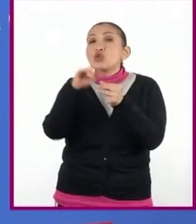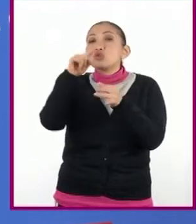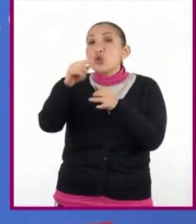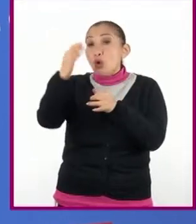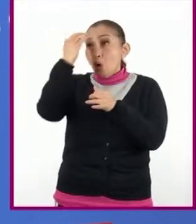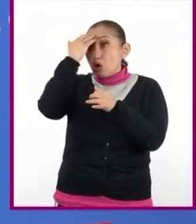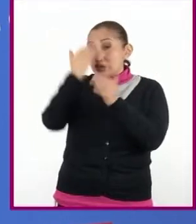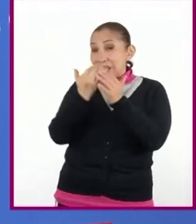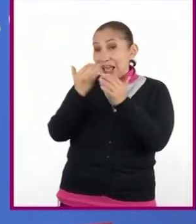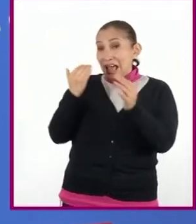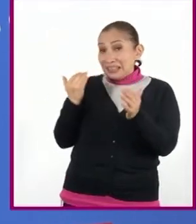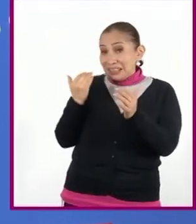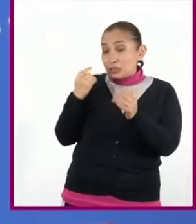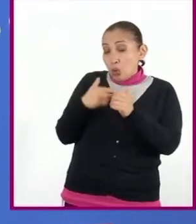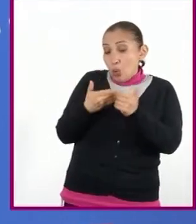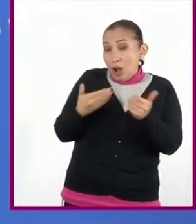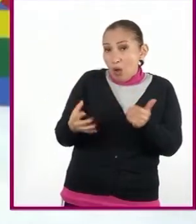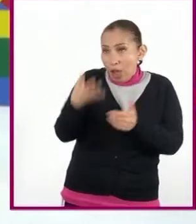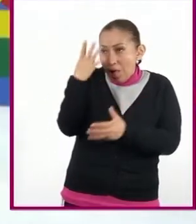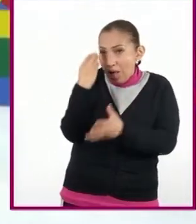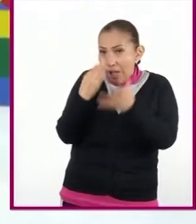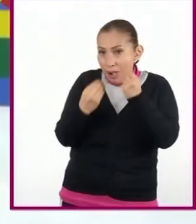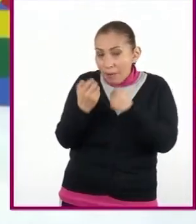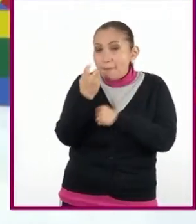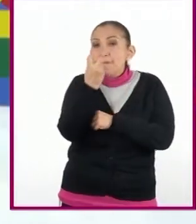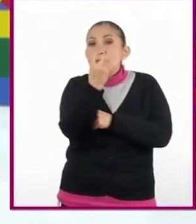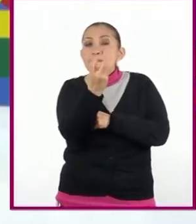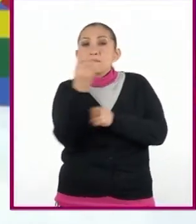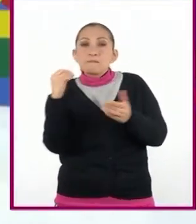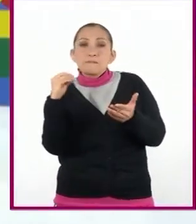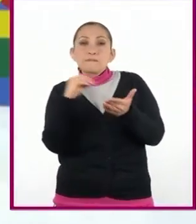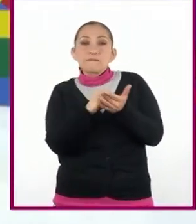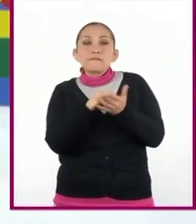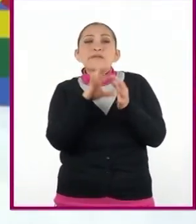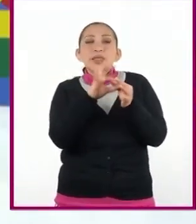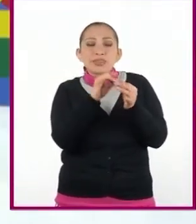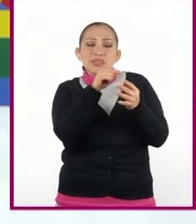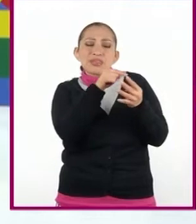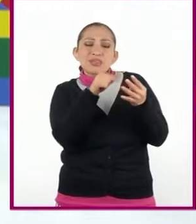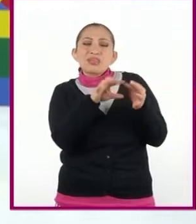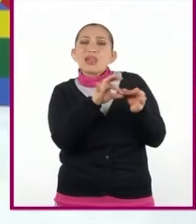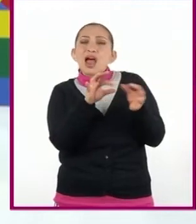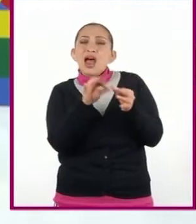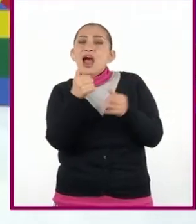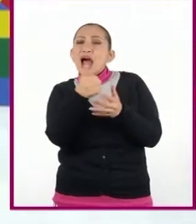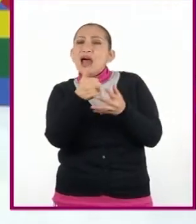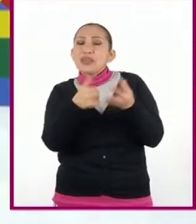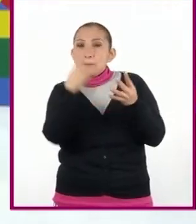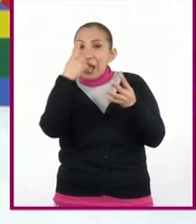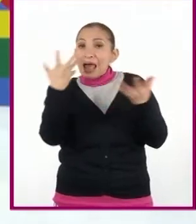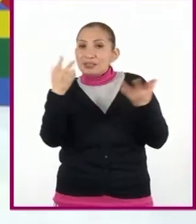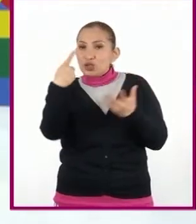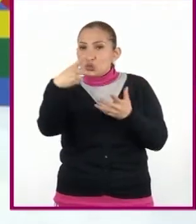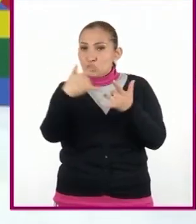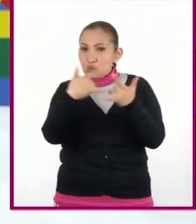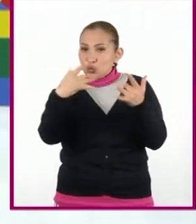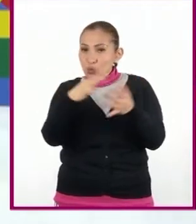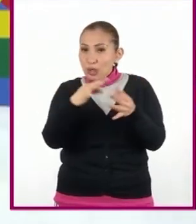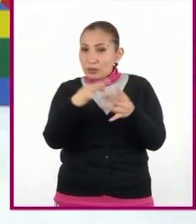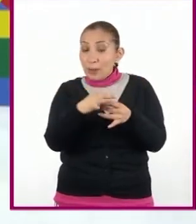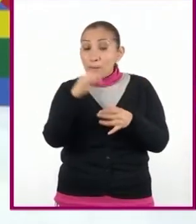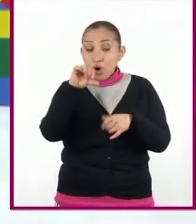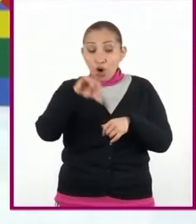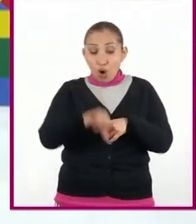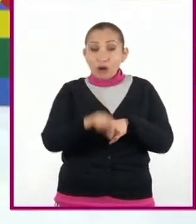conocimientos que vayan adquiriendo. Para eso, colocaremos los detalles que necesitamos para crear nuestros cuentos. Porque a